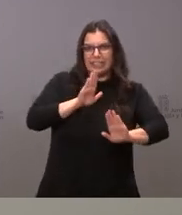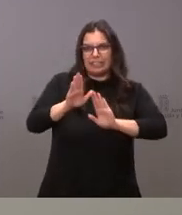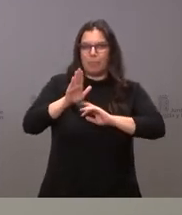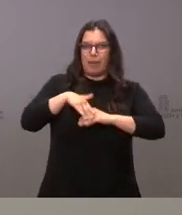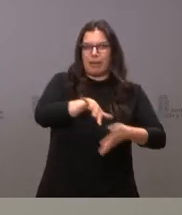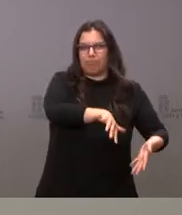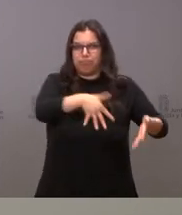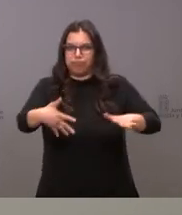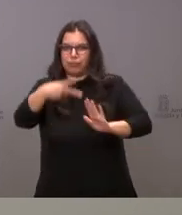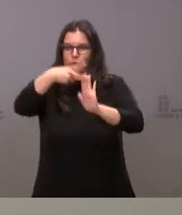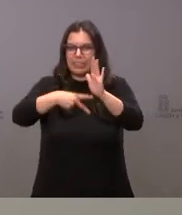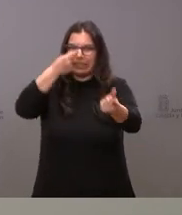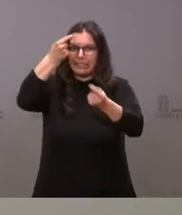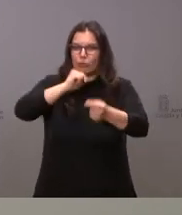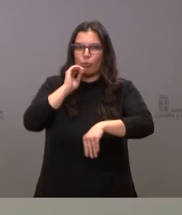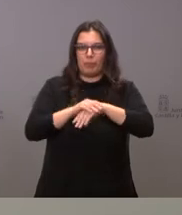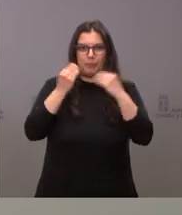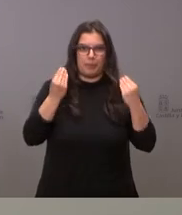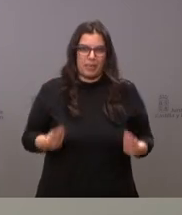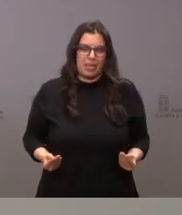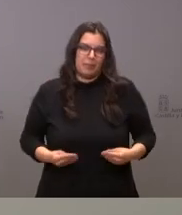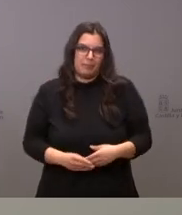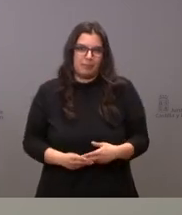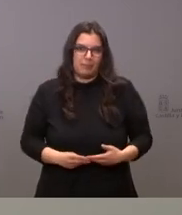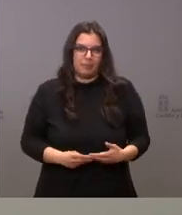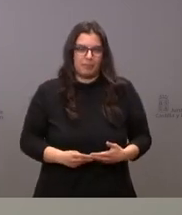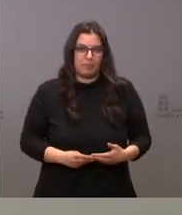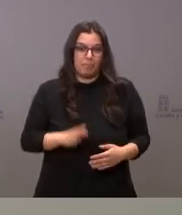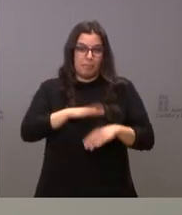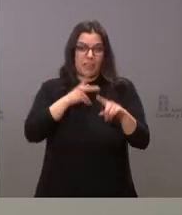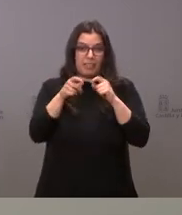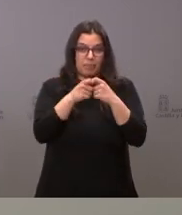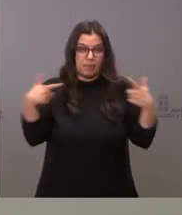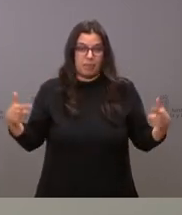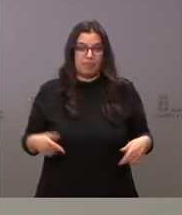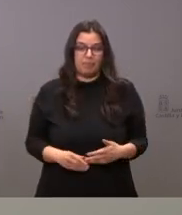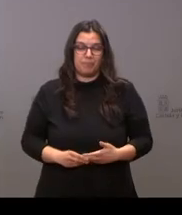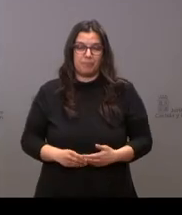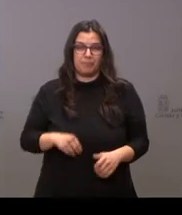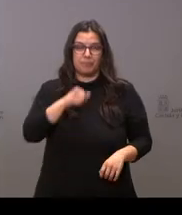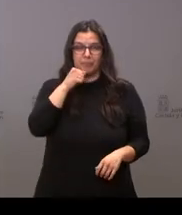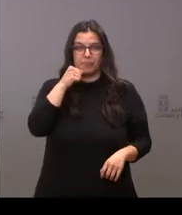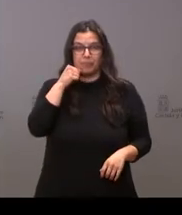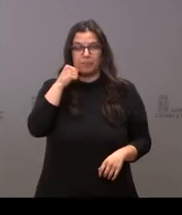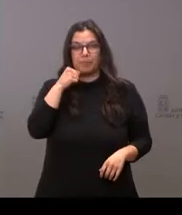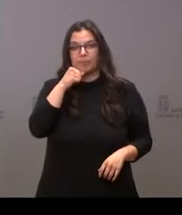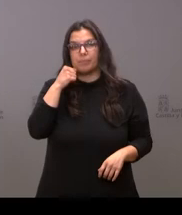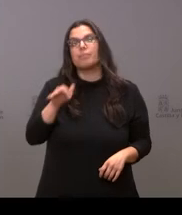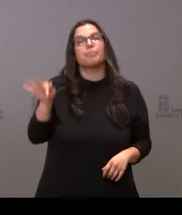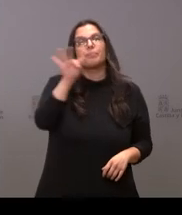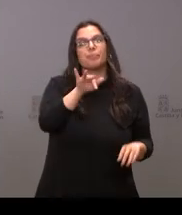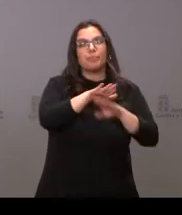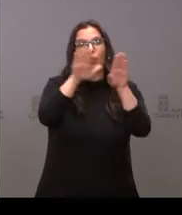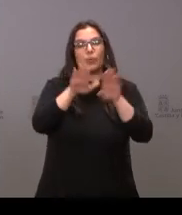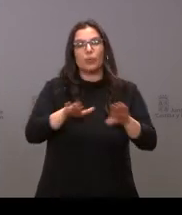normas relativas a evitar el aumento del número de incidencia Pues segunda y última